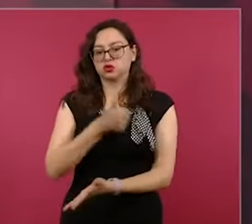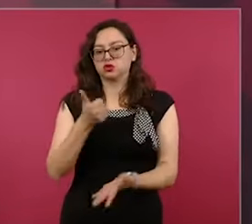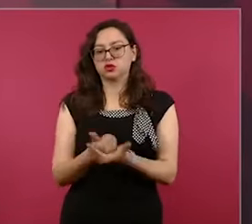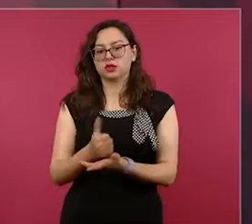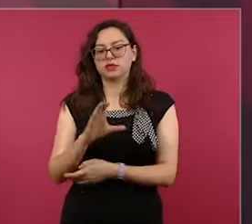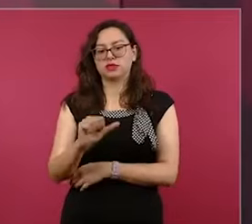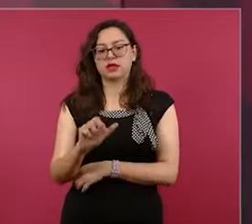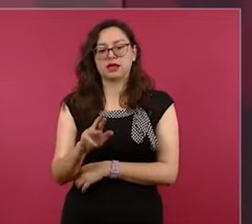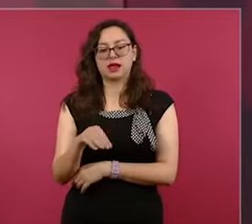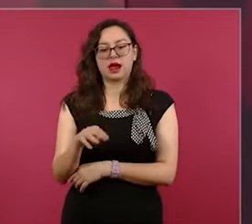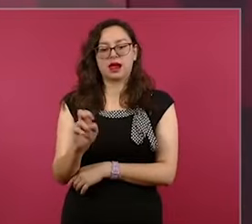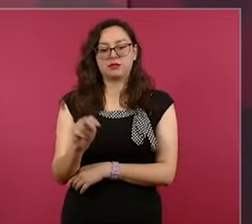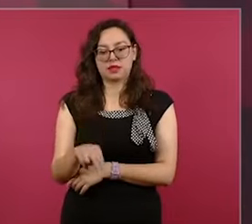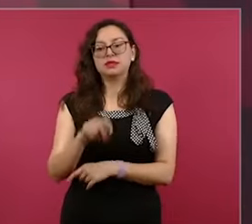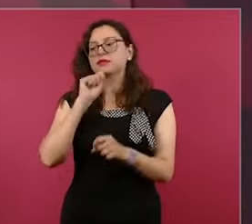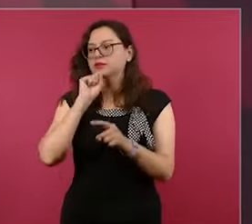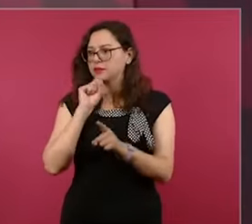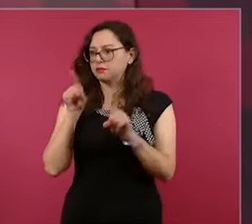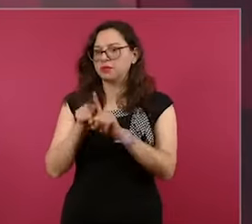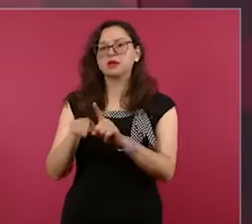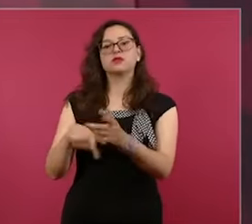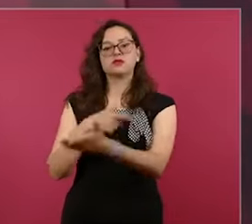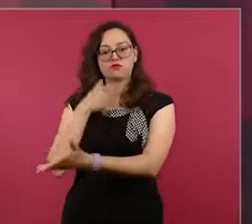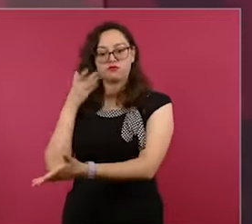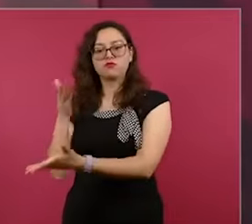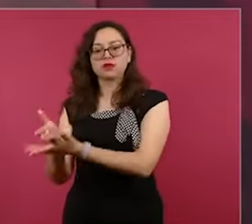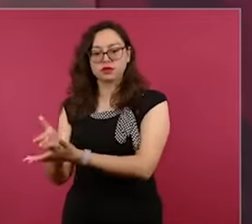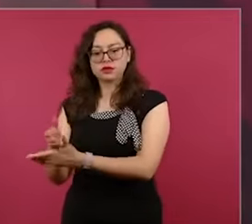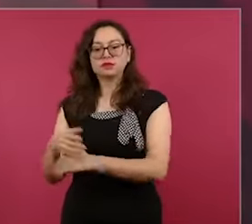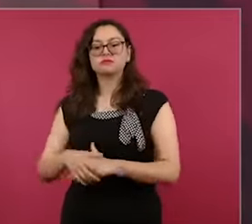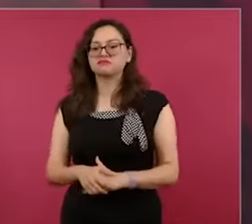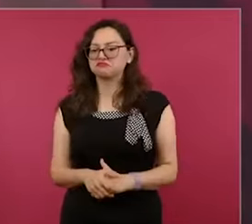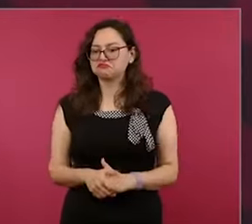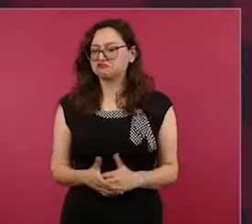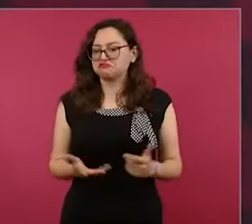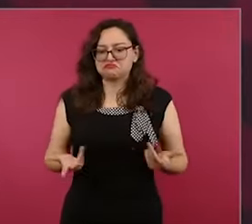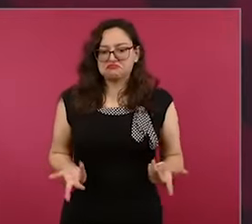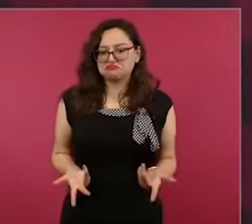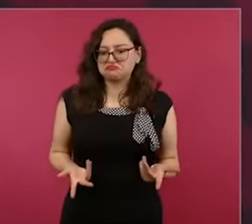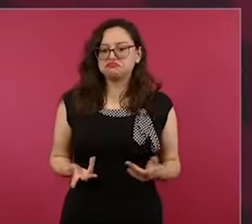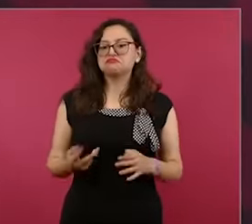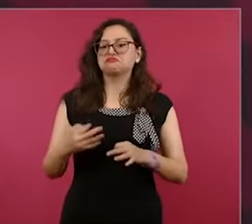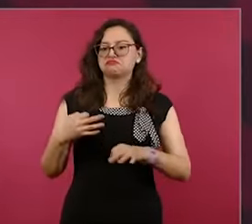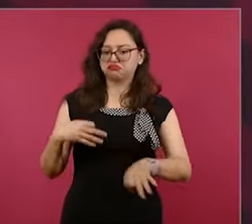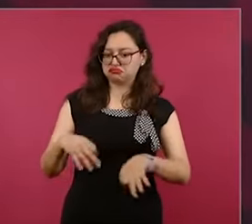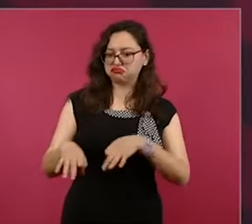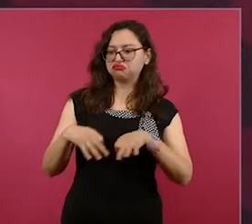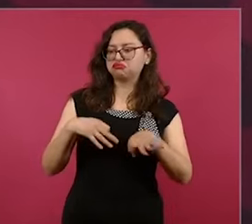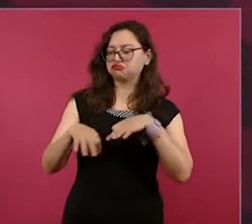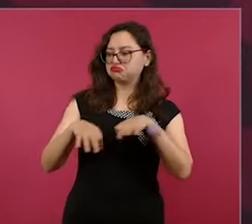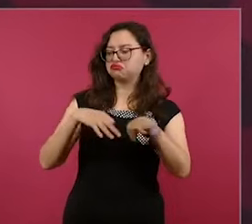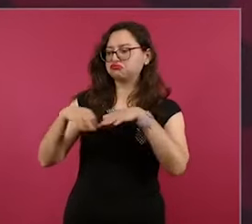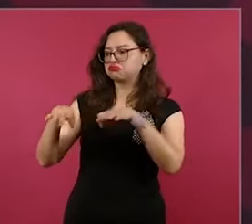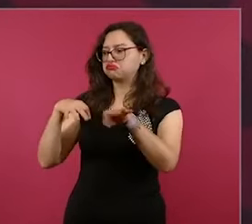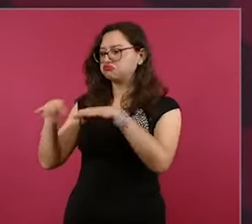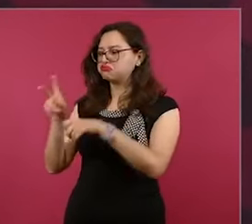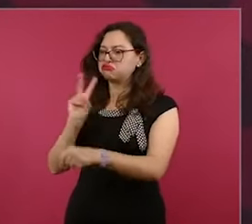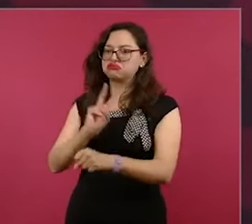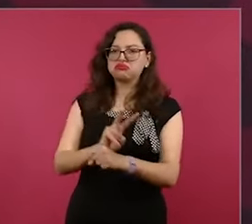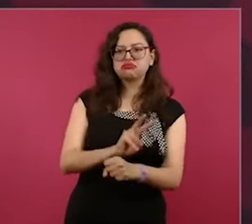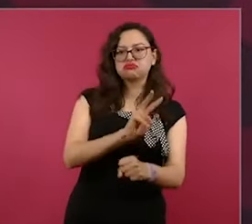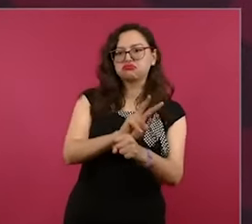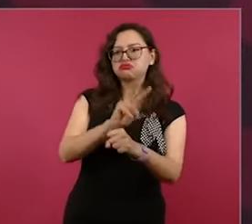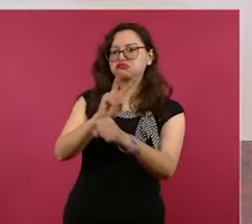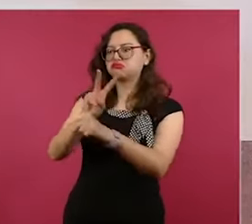y estamos trabajando en todo lo que es la supervisión